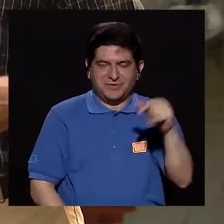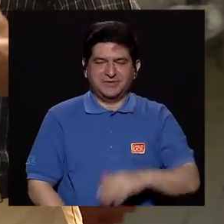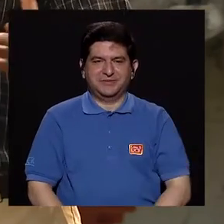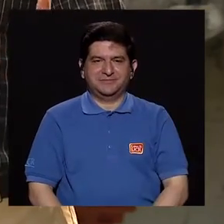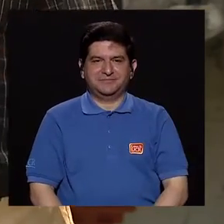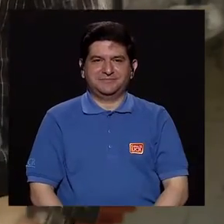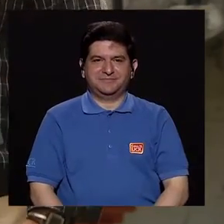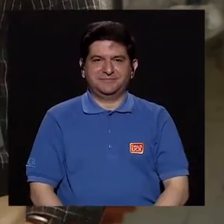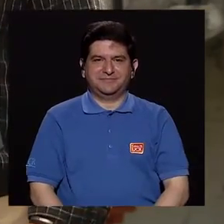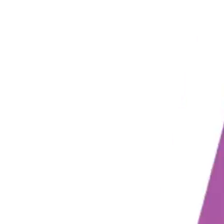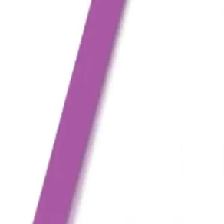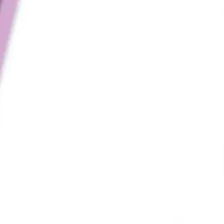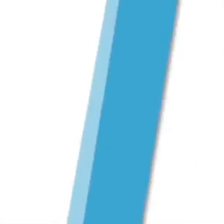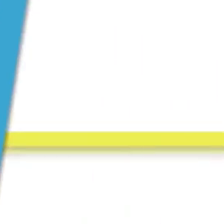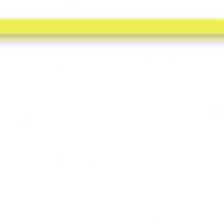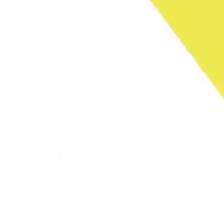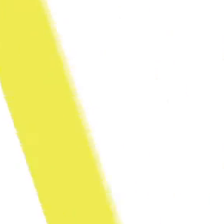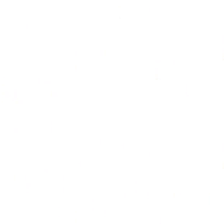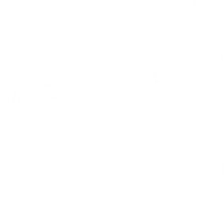semana. Hasta la próxima.